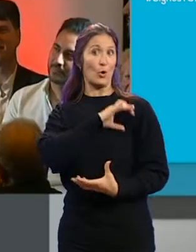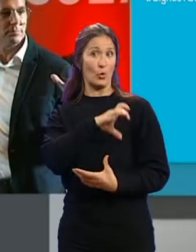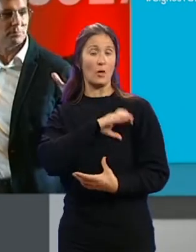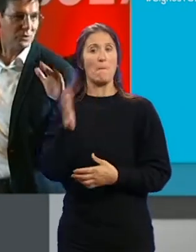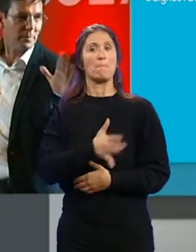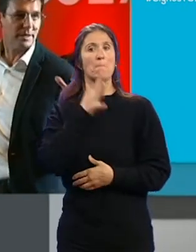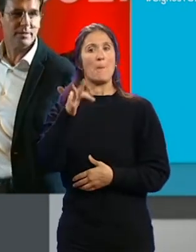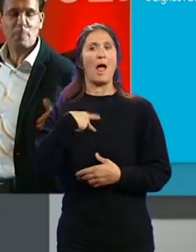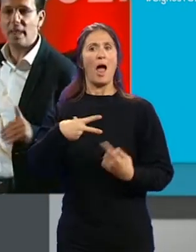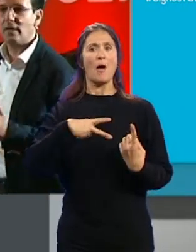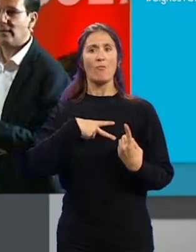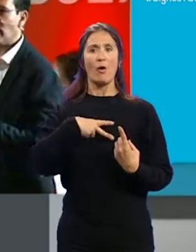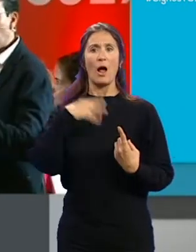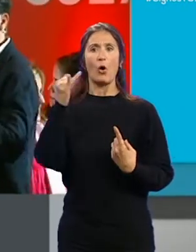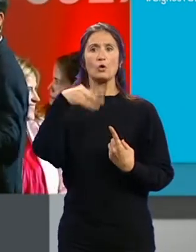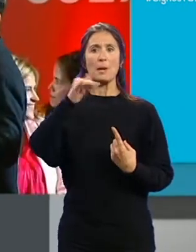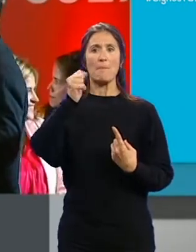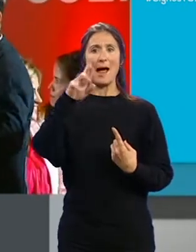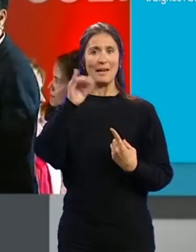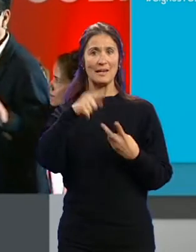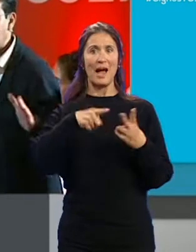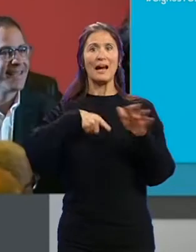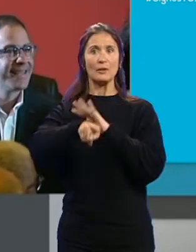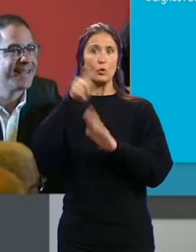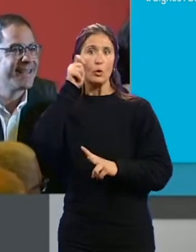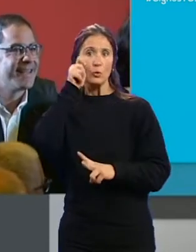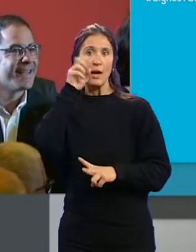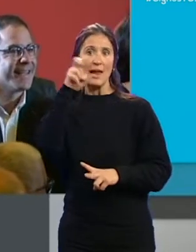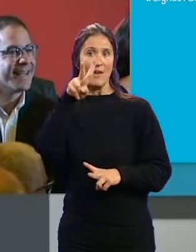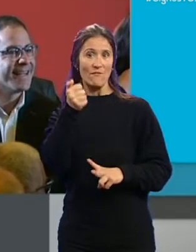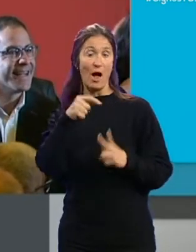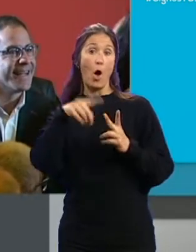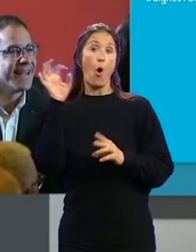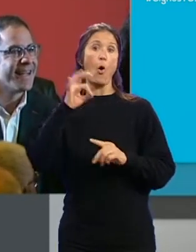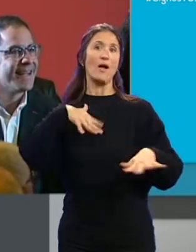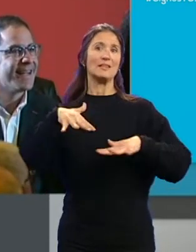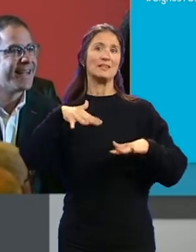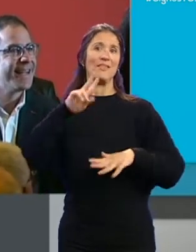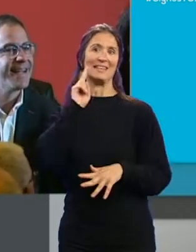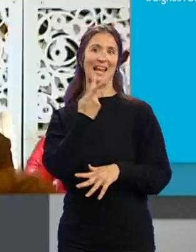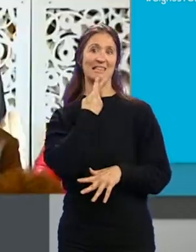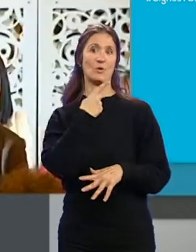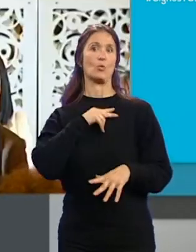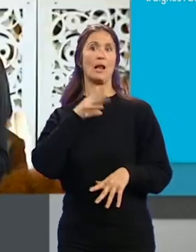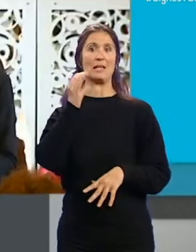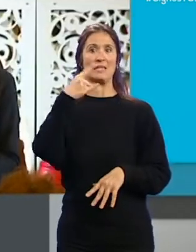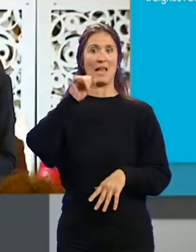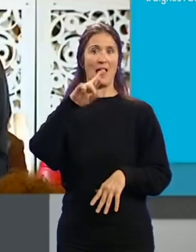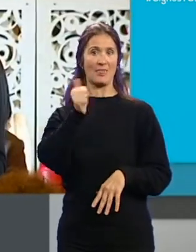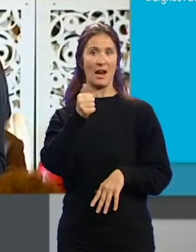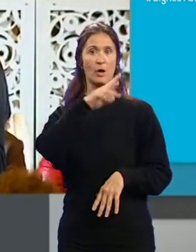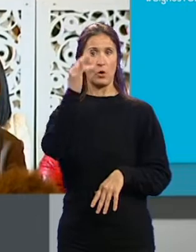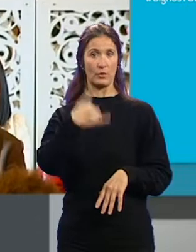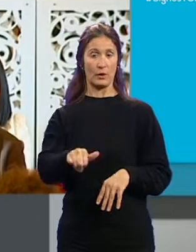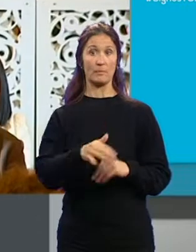...además del abogado, José María Corpas... ...la gestora turística, Eva Garde... ...o la activista transexual, Sandra Rodríguez, entre otros.